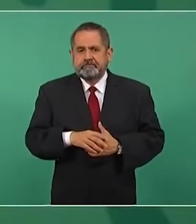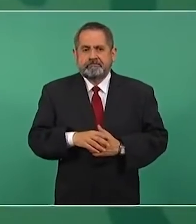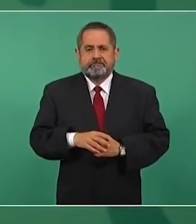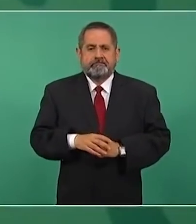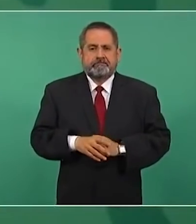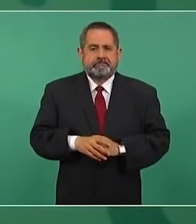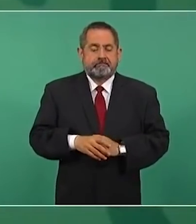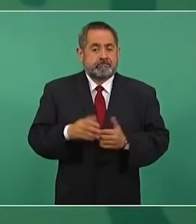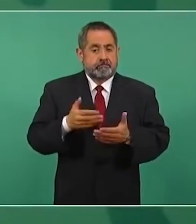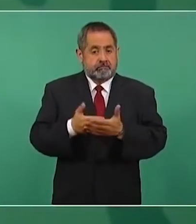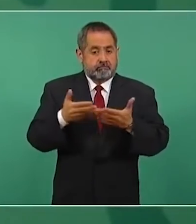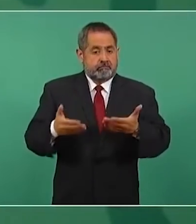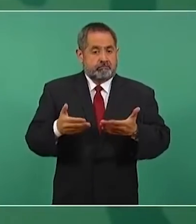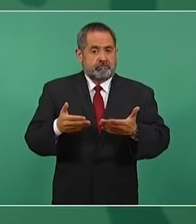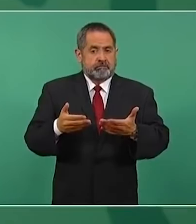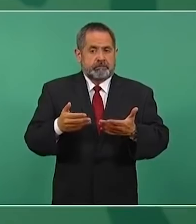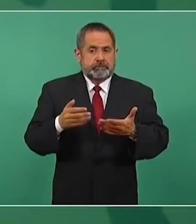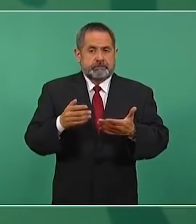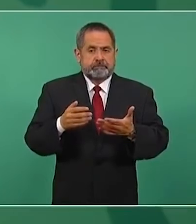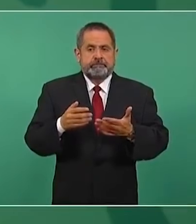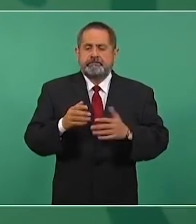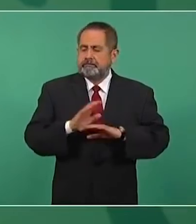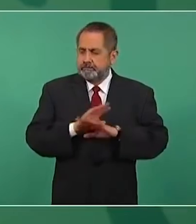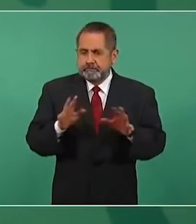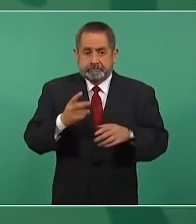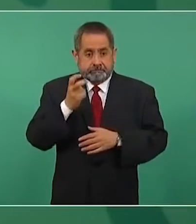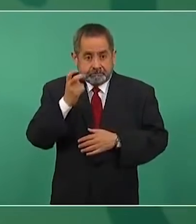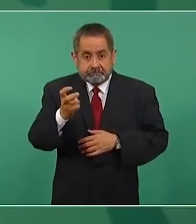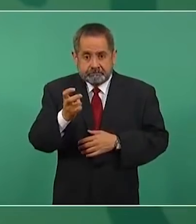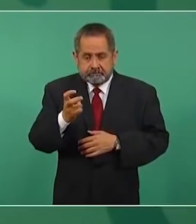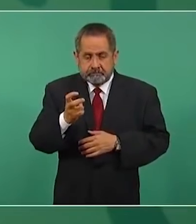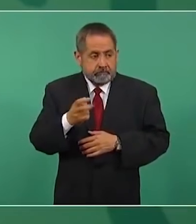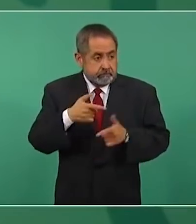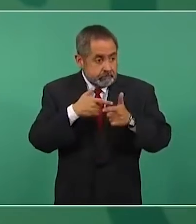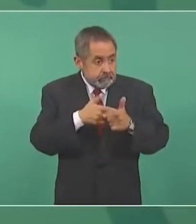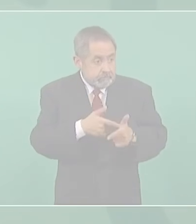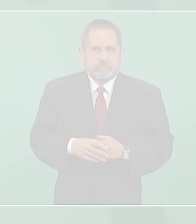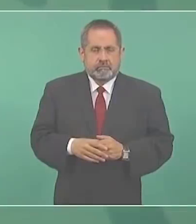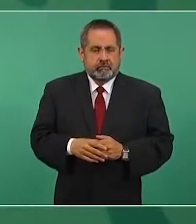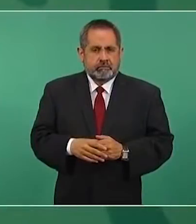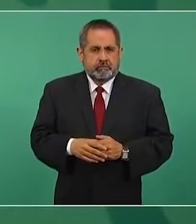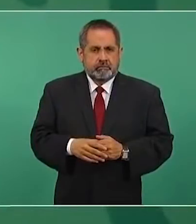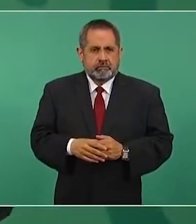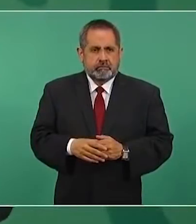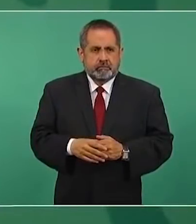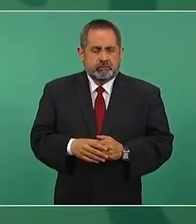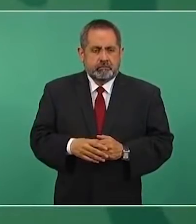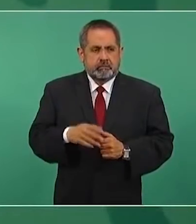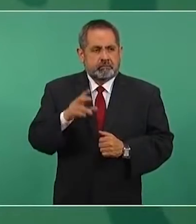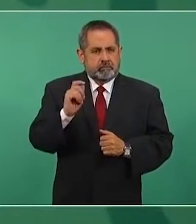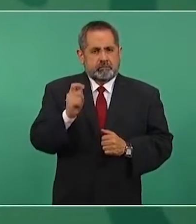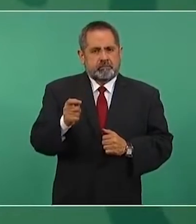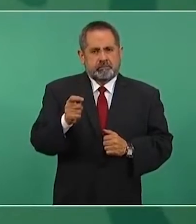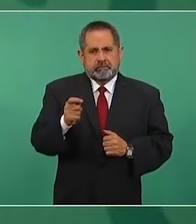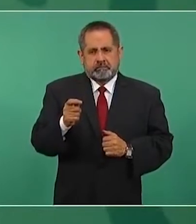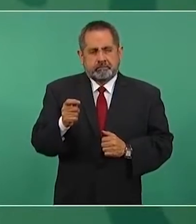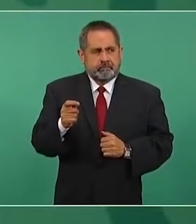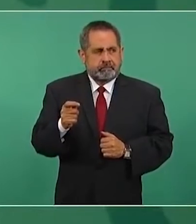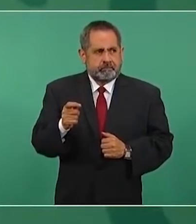Ahora ya eso no se permite, no vamos